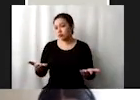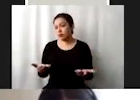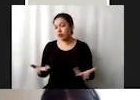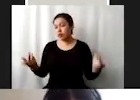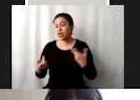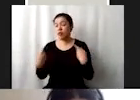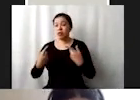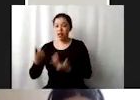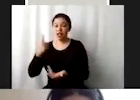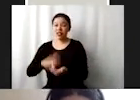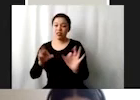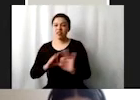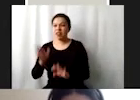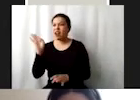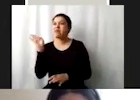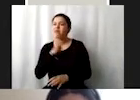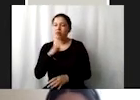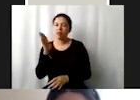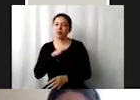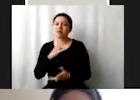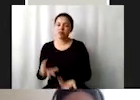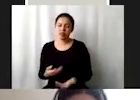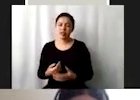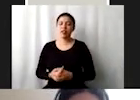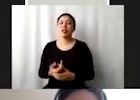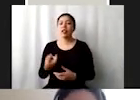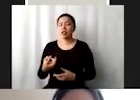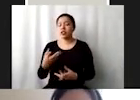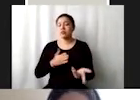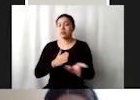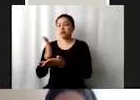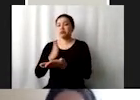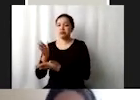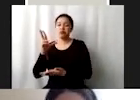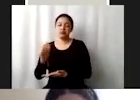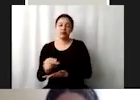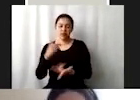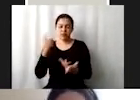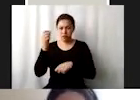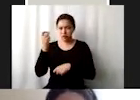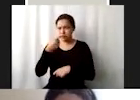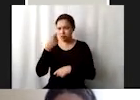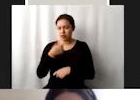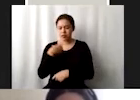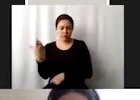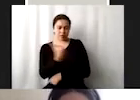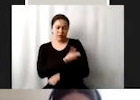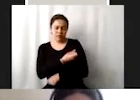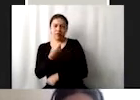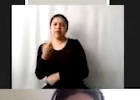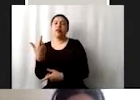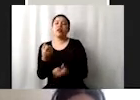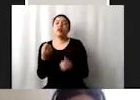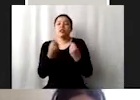adecuado y bueno, haciendo y teniendo acceso medicamentos, vacunación segura, eficaz,